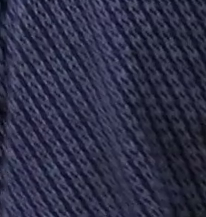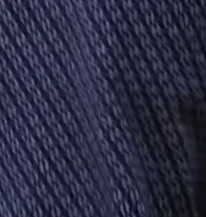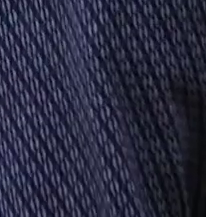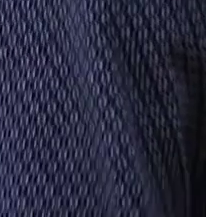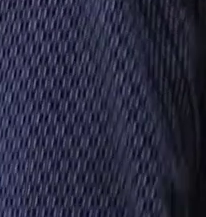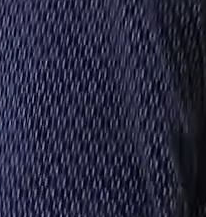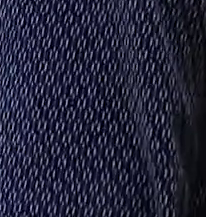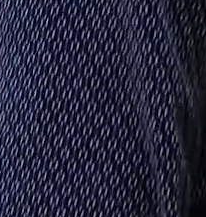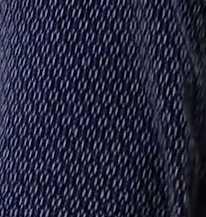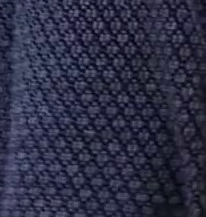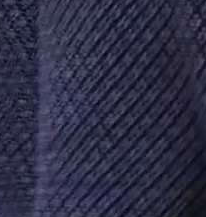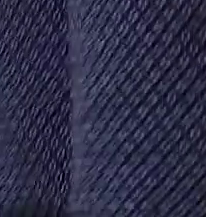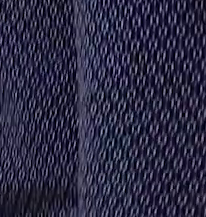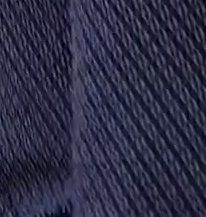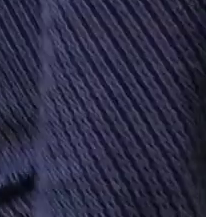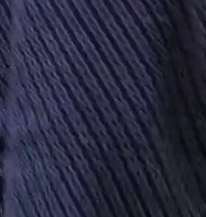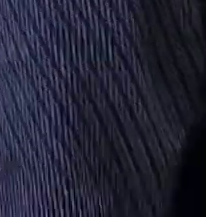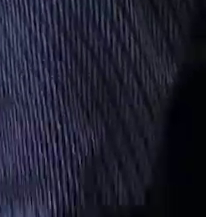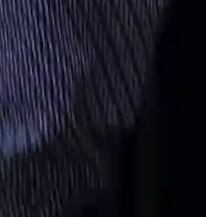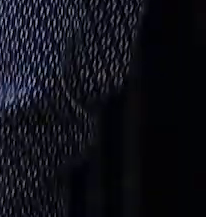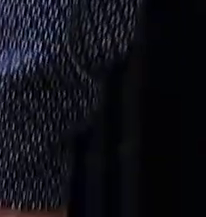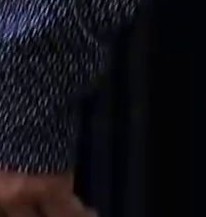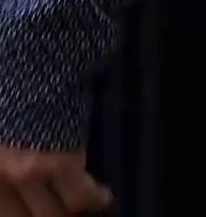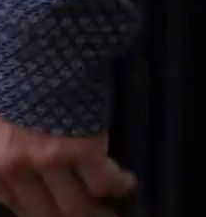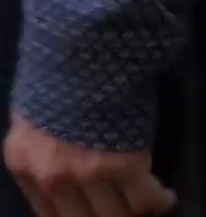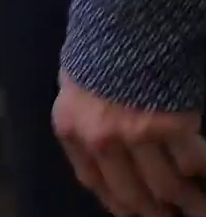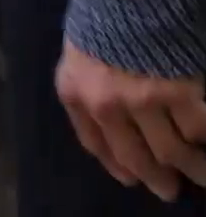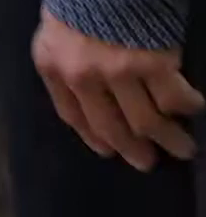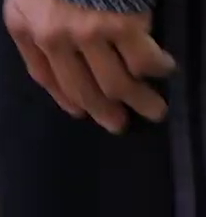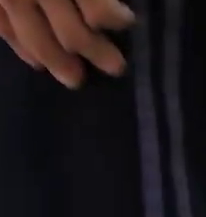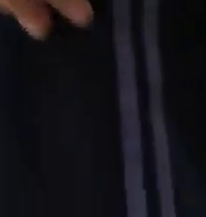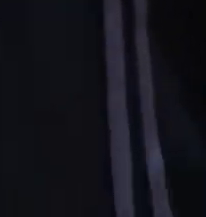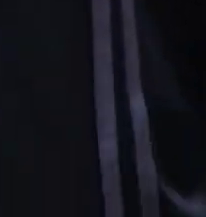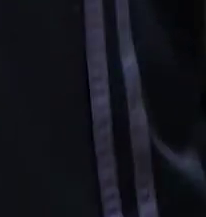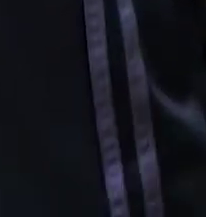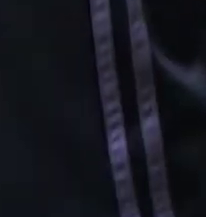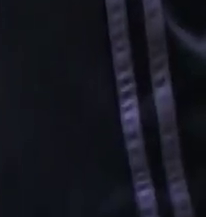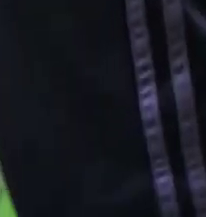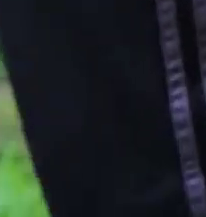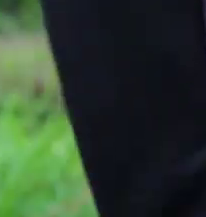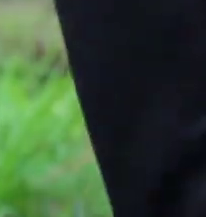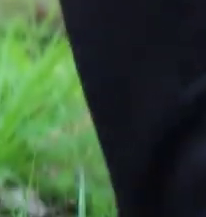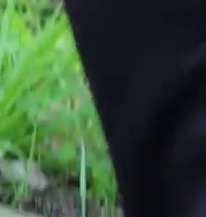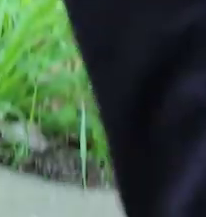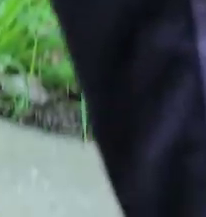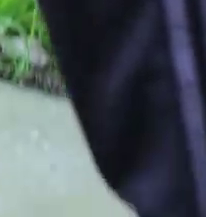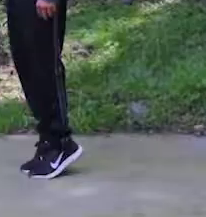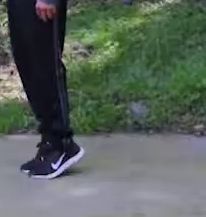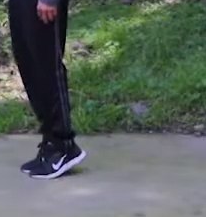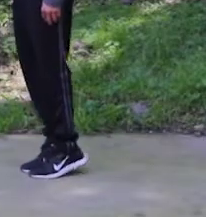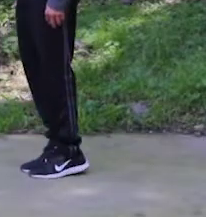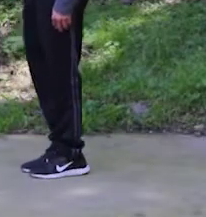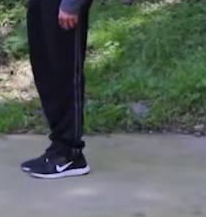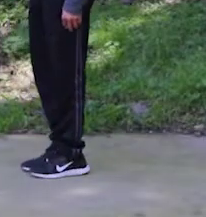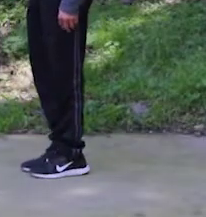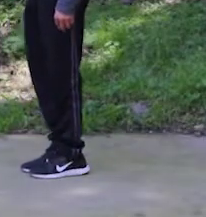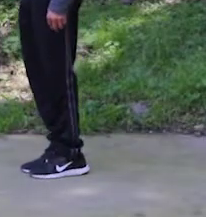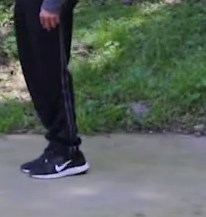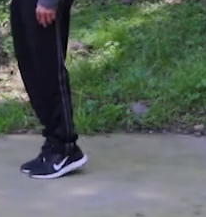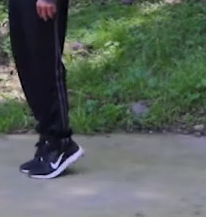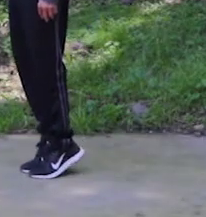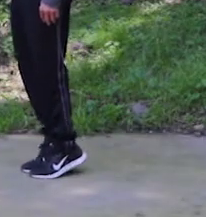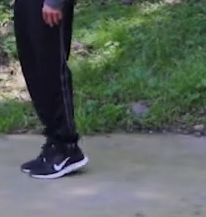Sin flexionar las rodillas. Nada más vamos a elevar exacto nuestros talones. Bien hecho. Exactamente. Ese es.